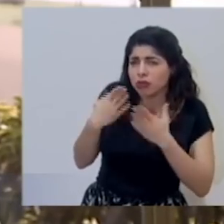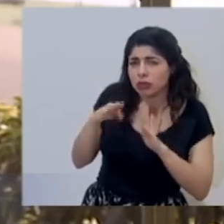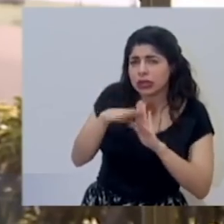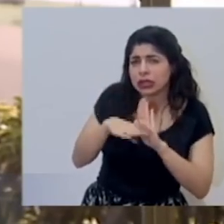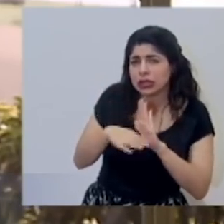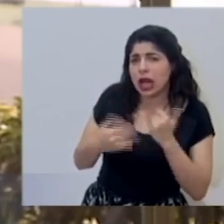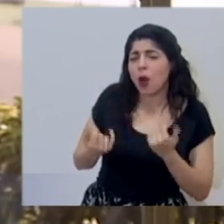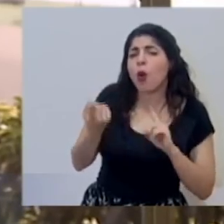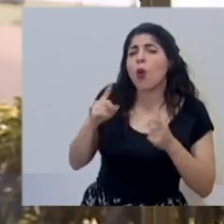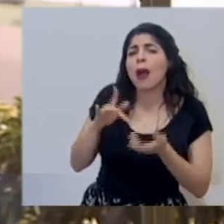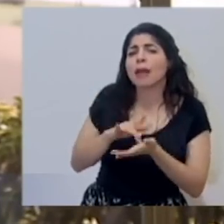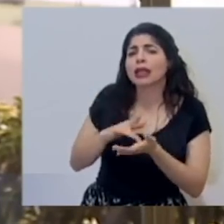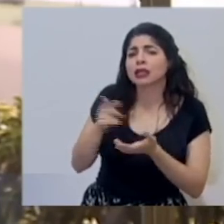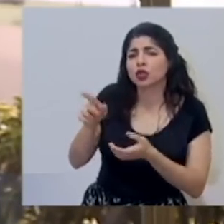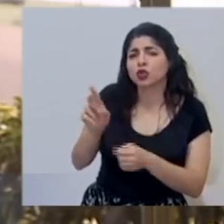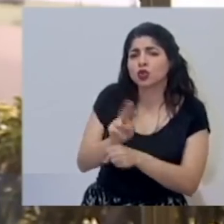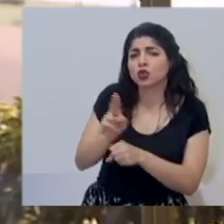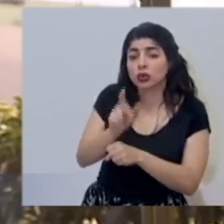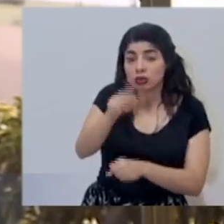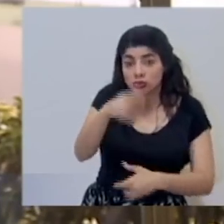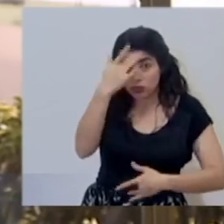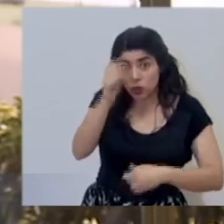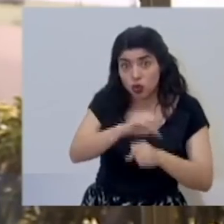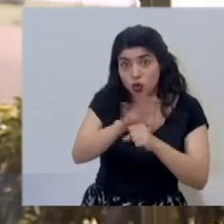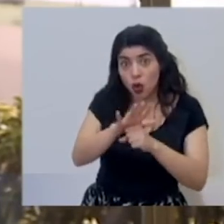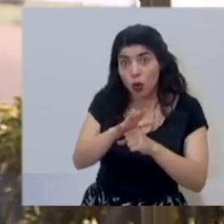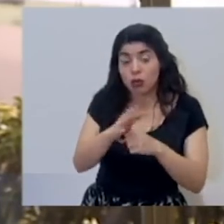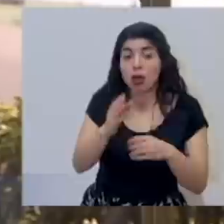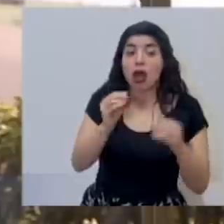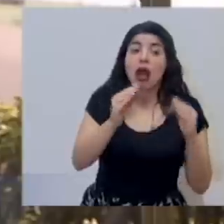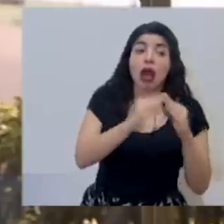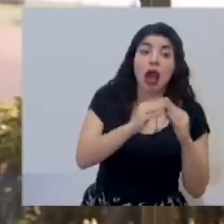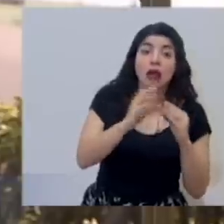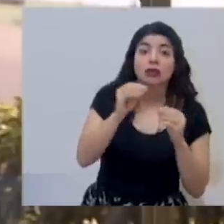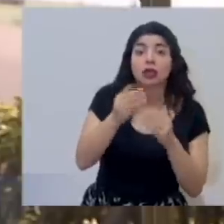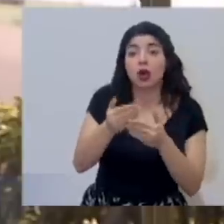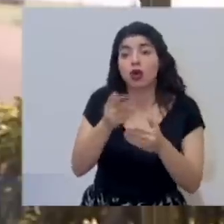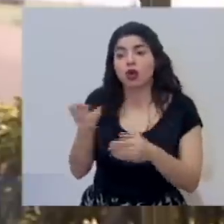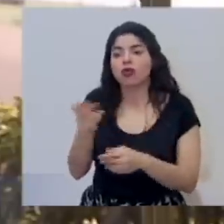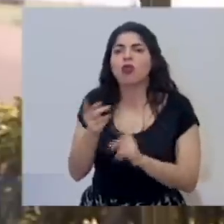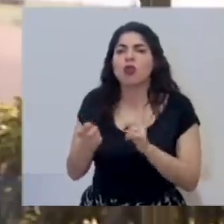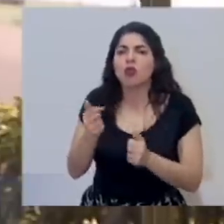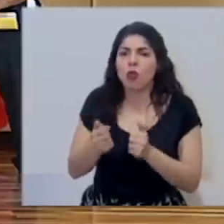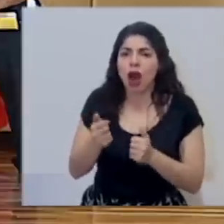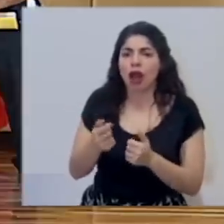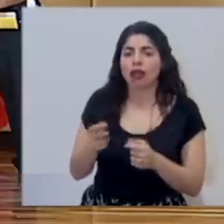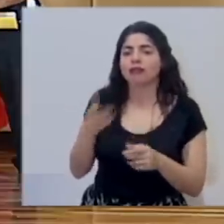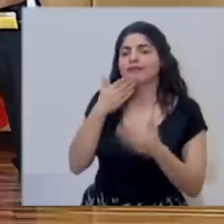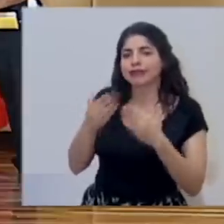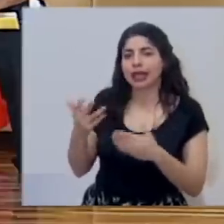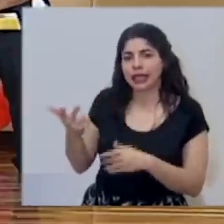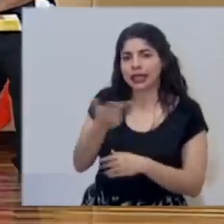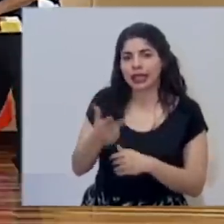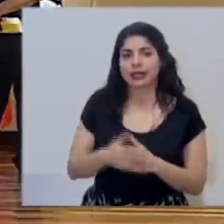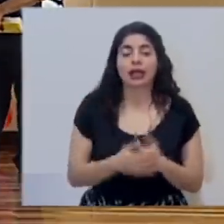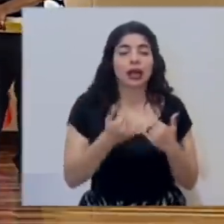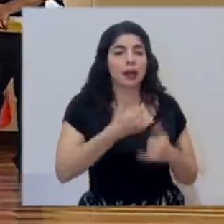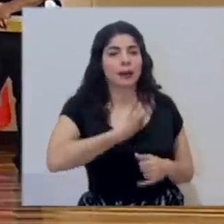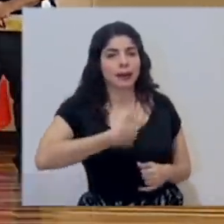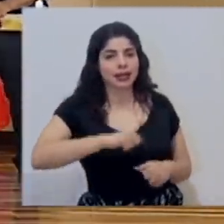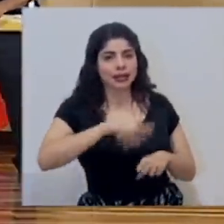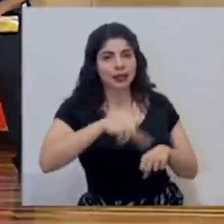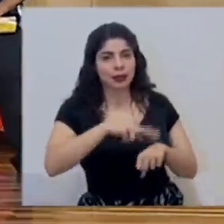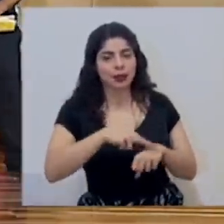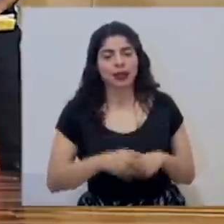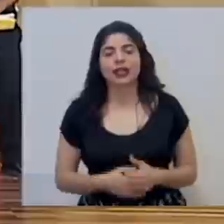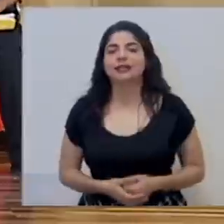listado en este momento, qué medicamentos estamos usando en pacientes con COVID aunque sea para uso compasional. Muchas gracias a los tres. Escuchamos al presidente de la República.